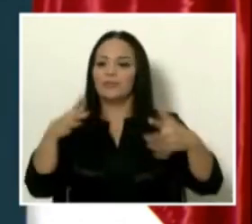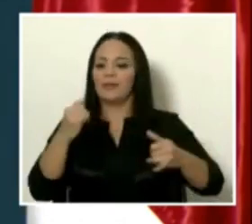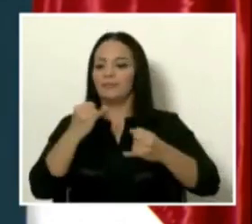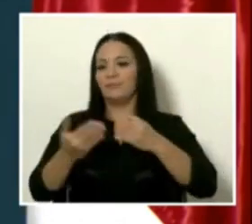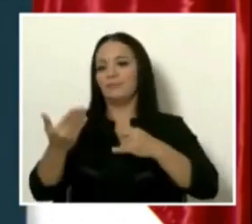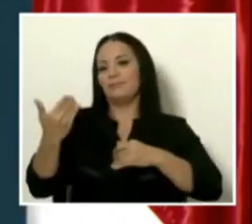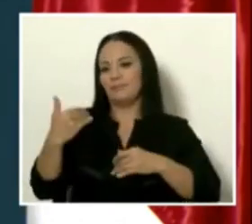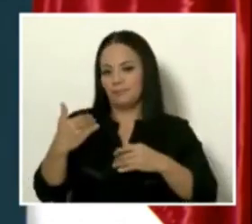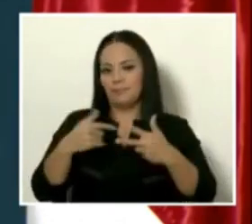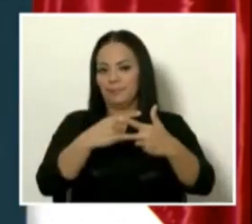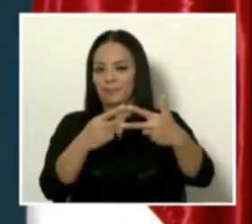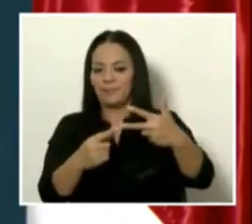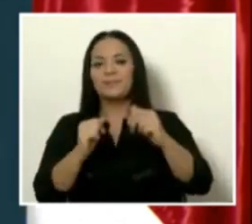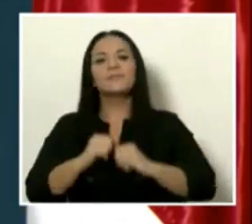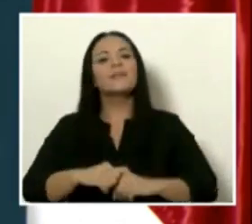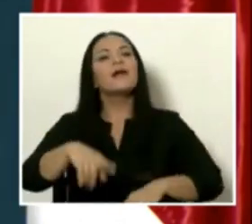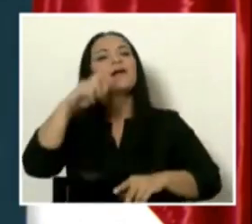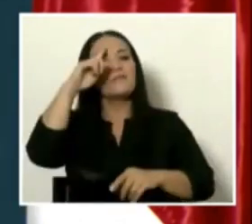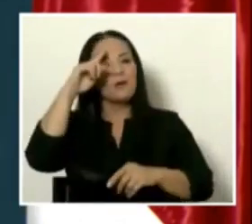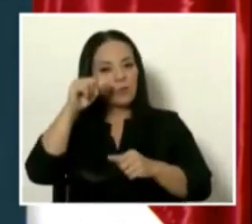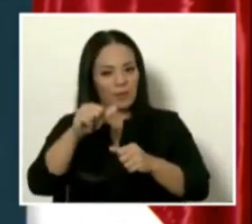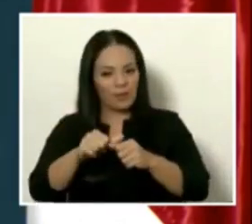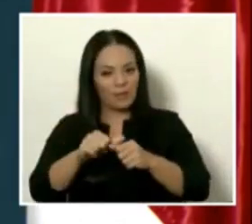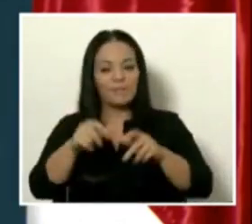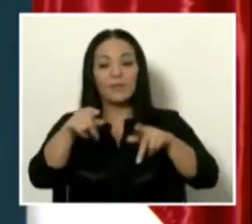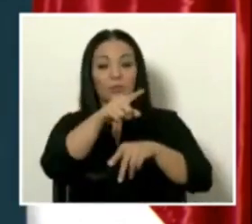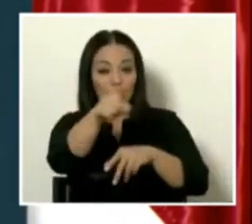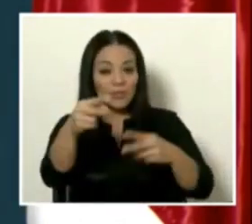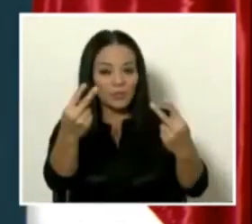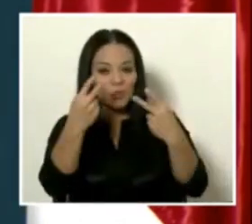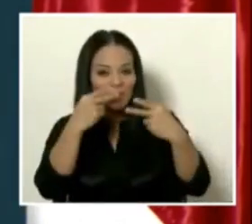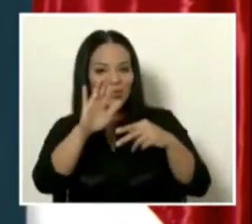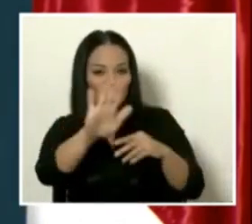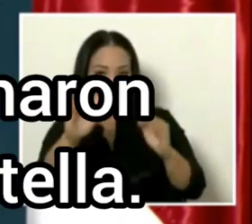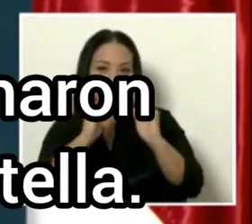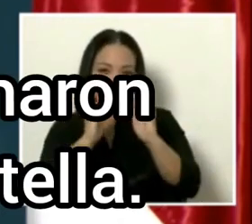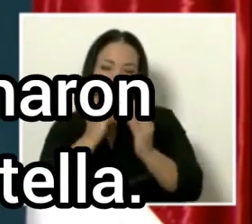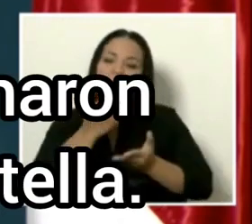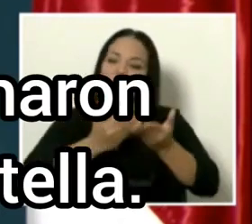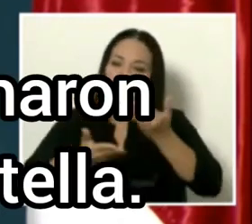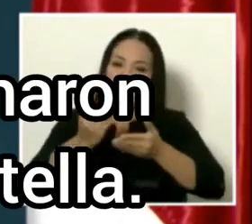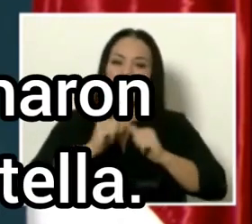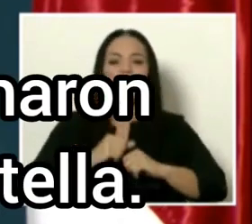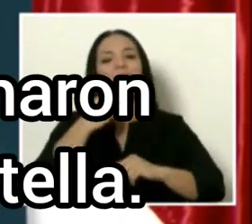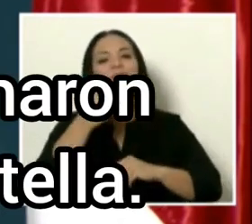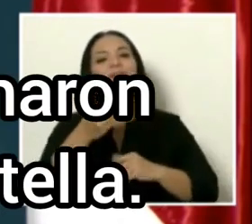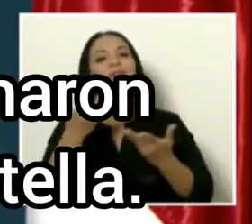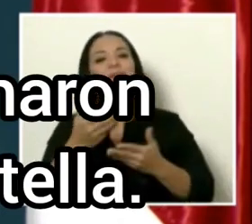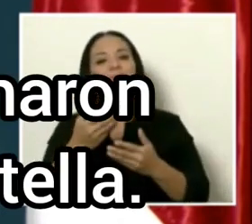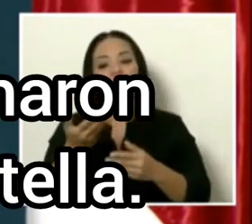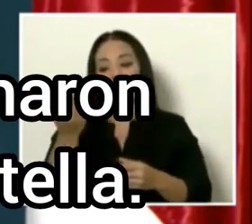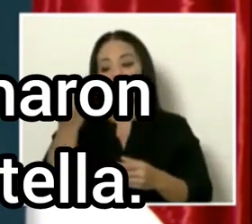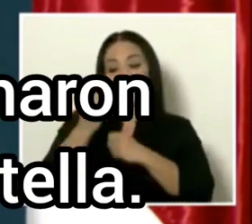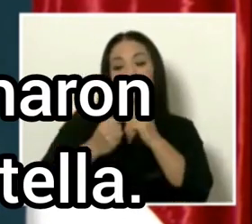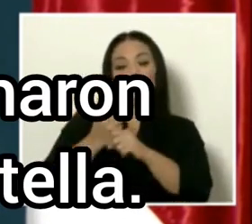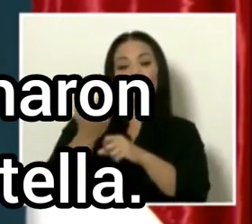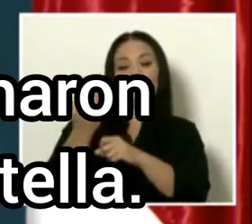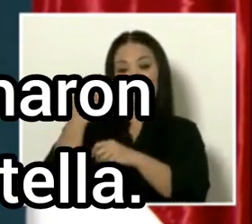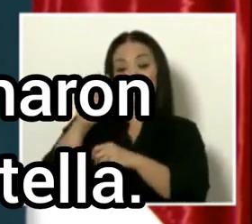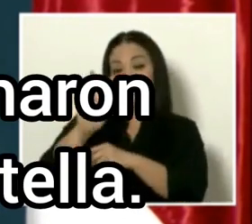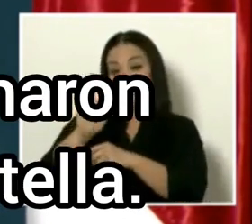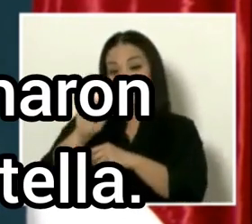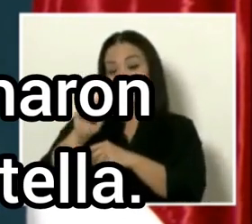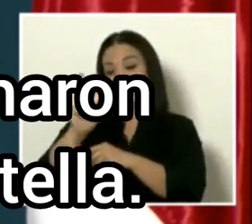Para acordarles a quienes nos ven en sus casas amablemente, el 2 de noviembre del año pasado